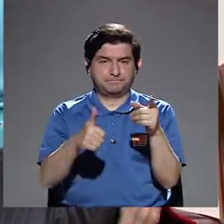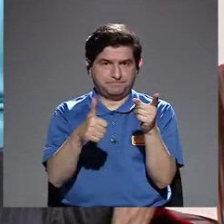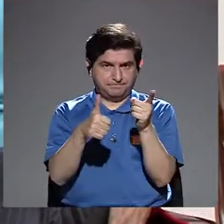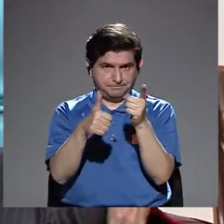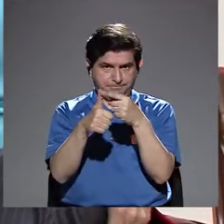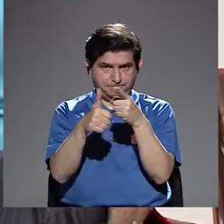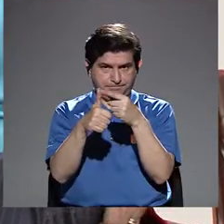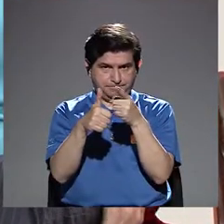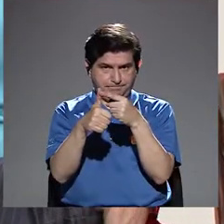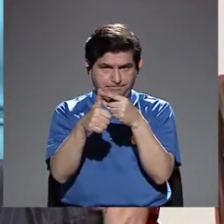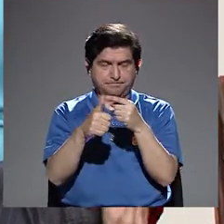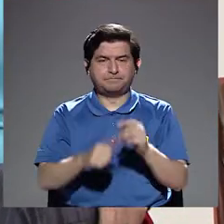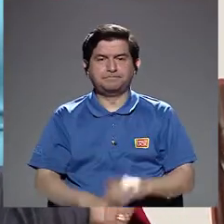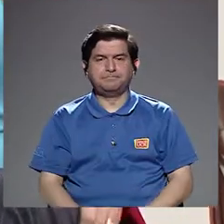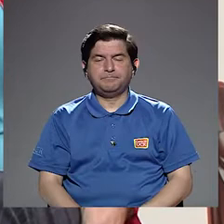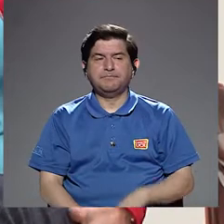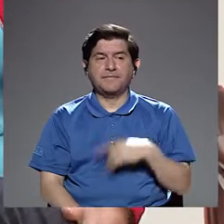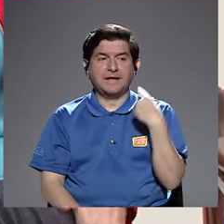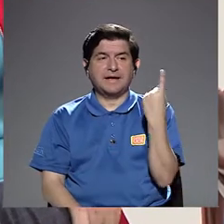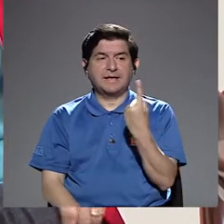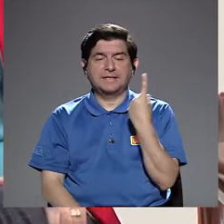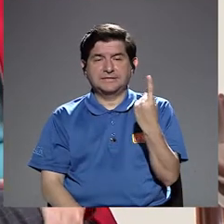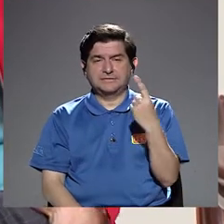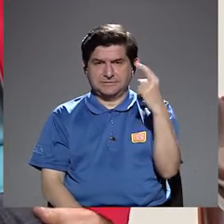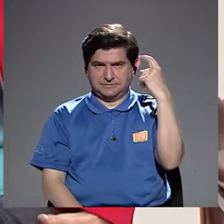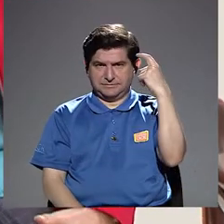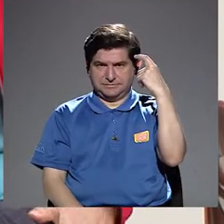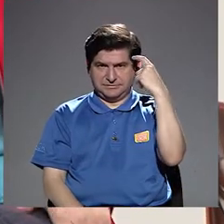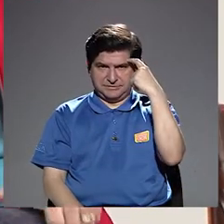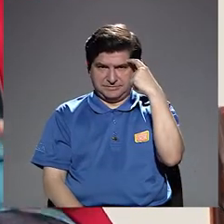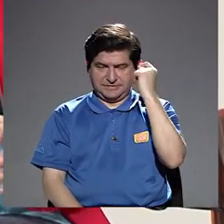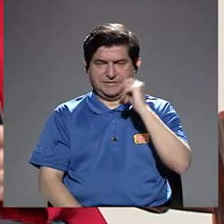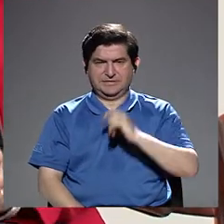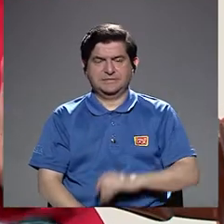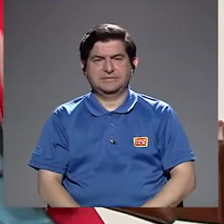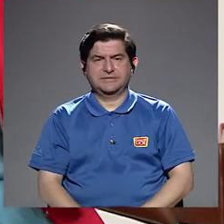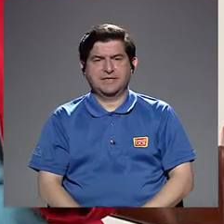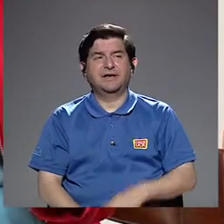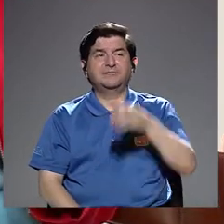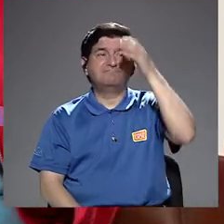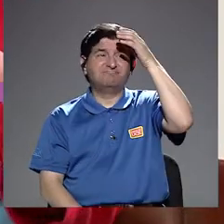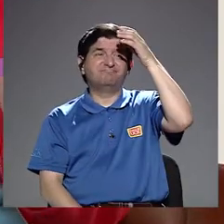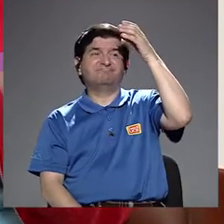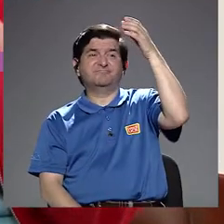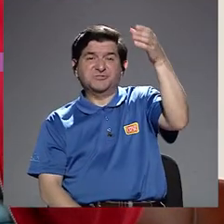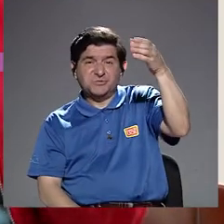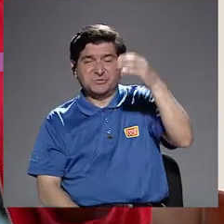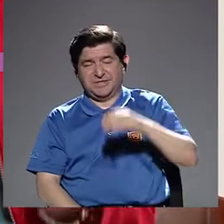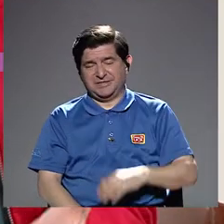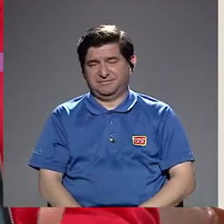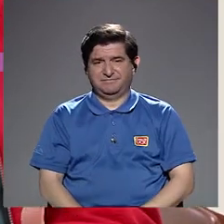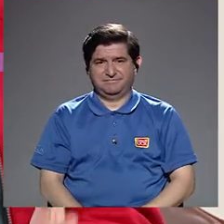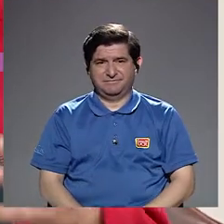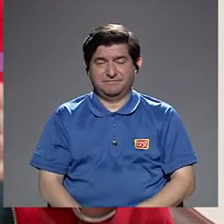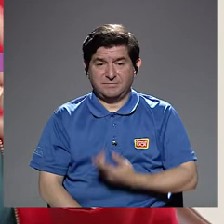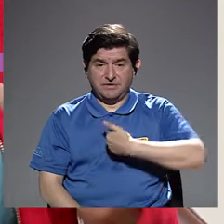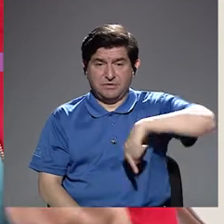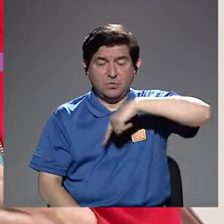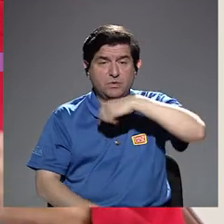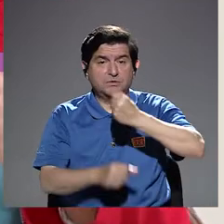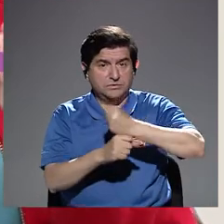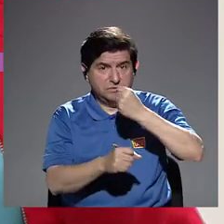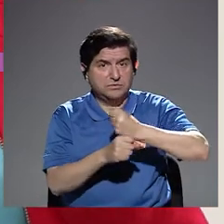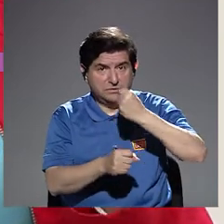lugar, siempre pensar que la cultura, ¿verdad? Por eso el trabajo de nosotros